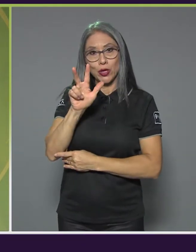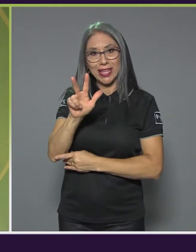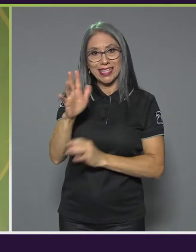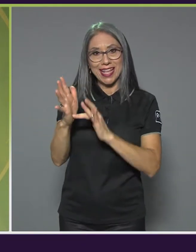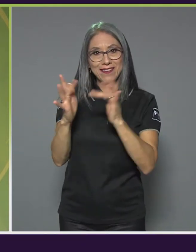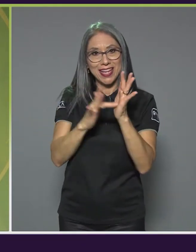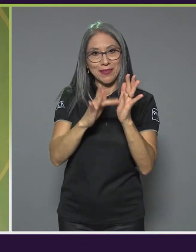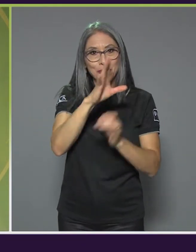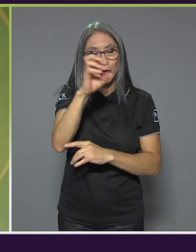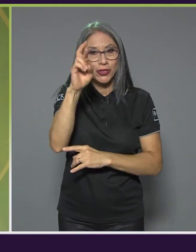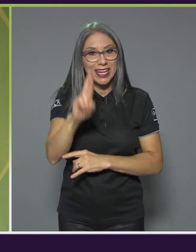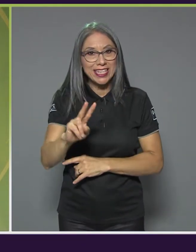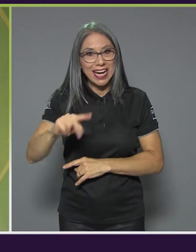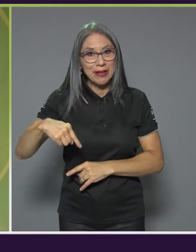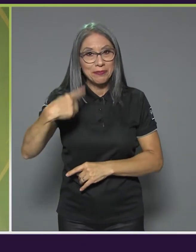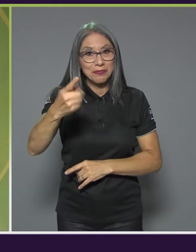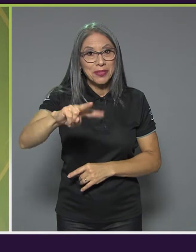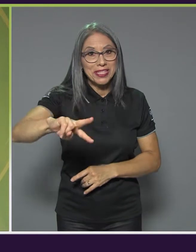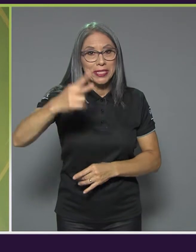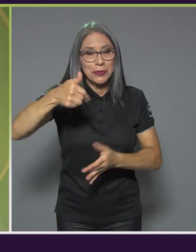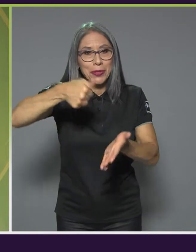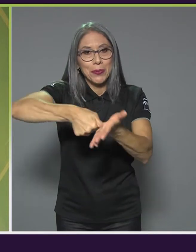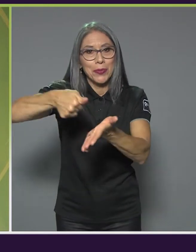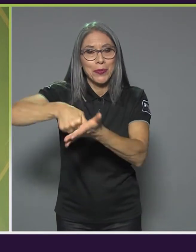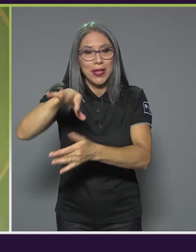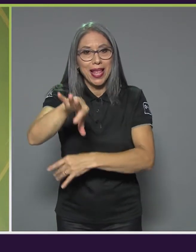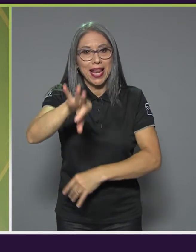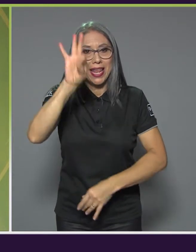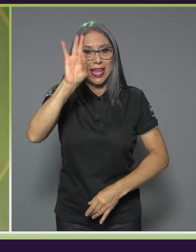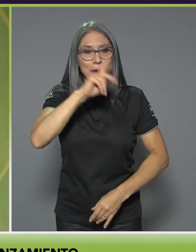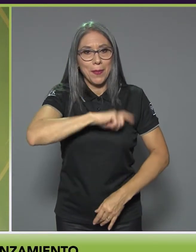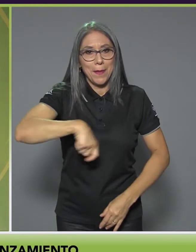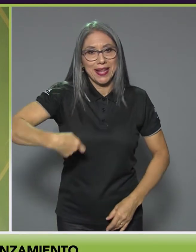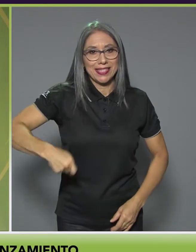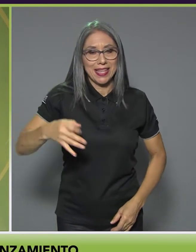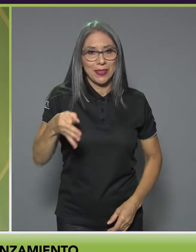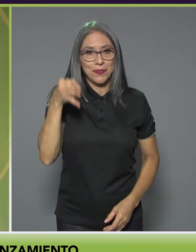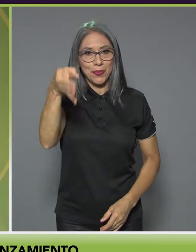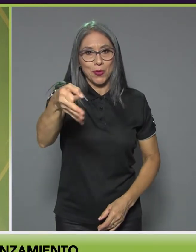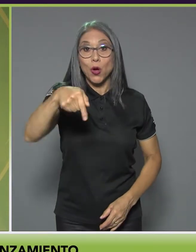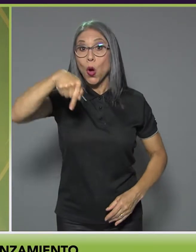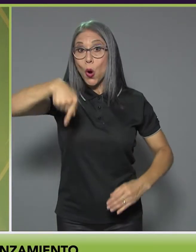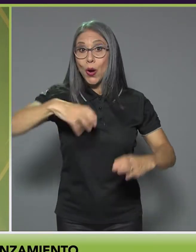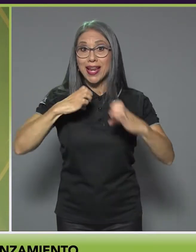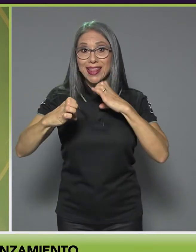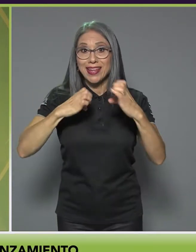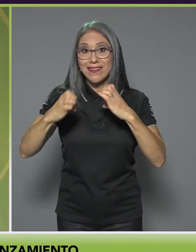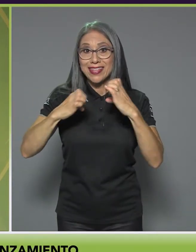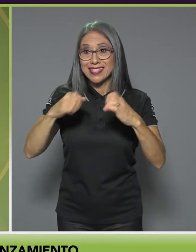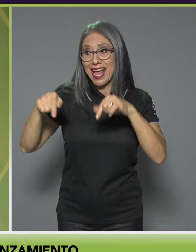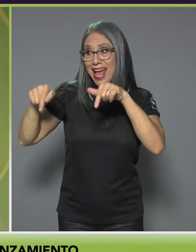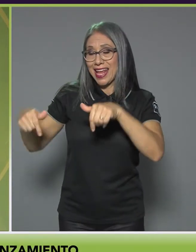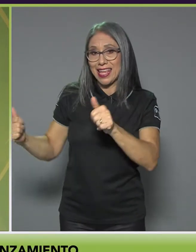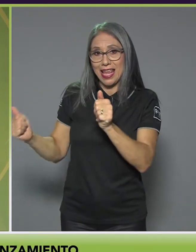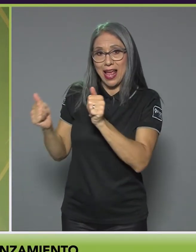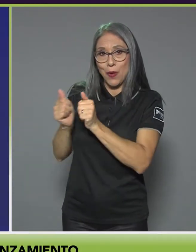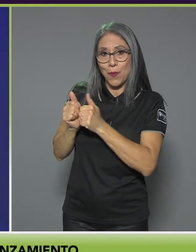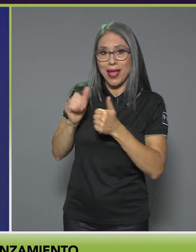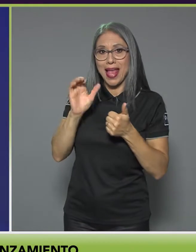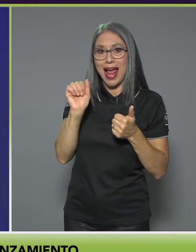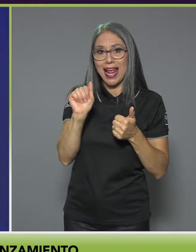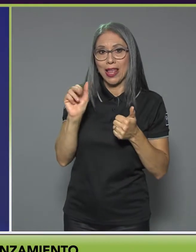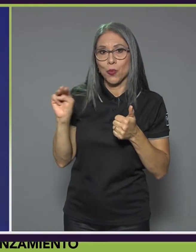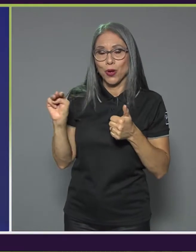celebrará la segunda ronda de votación para elegir a su próximo presidente. Hoy en entrevista nos acompañan en el set de Nexus Alejandro